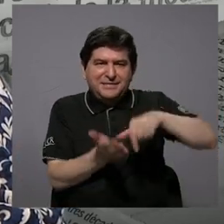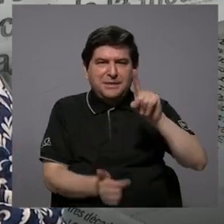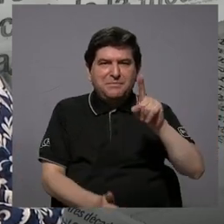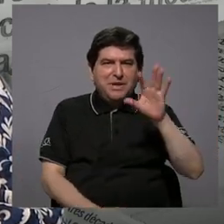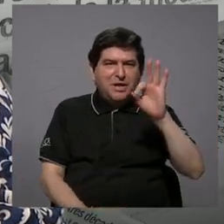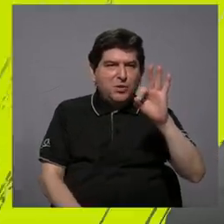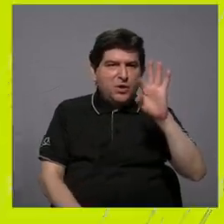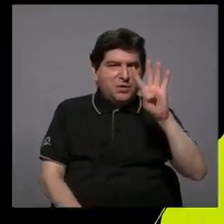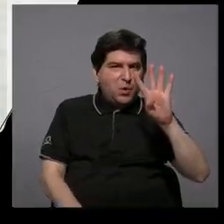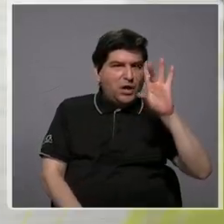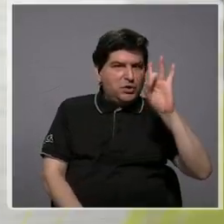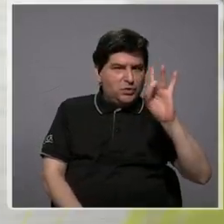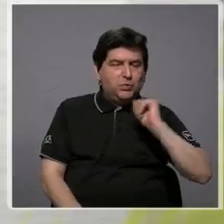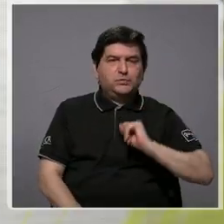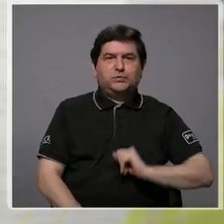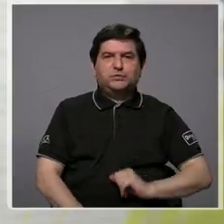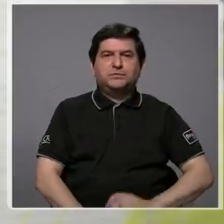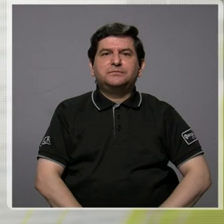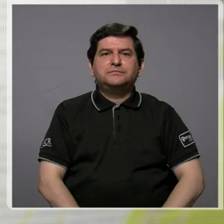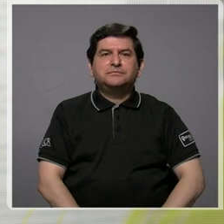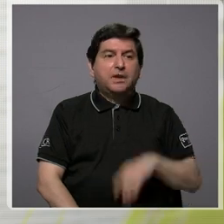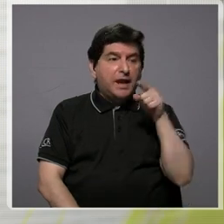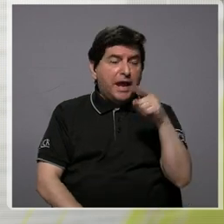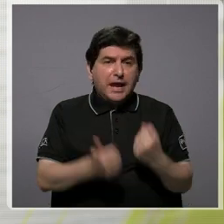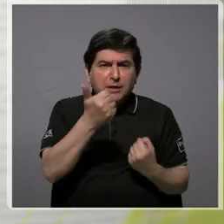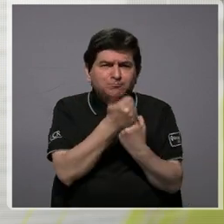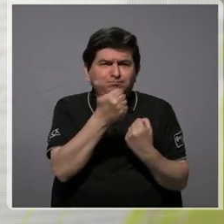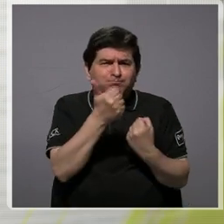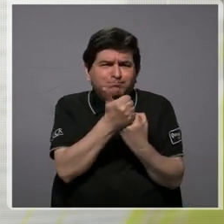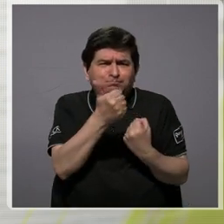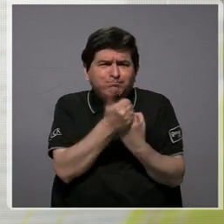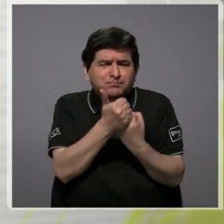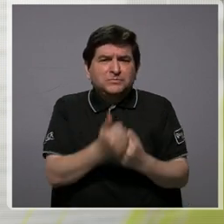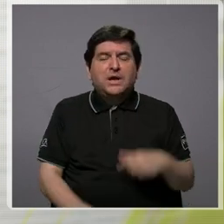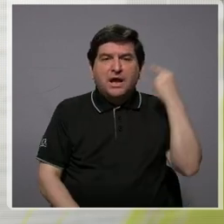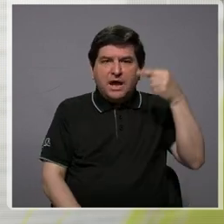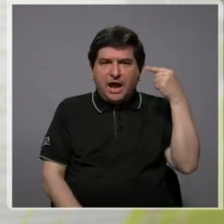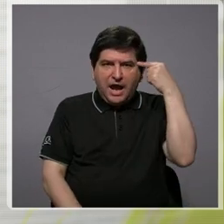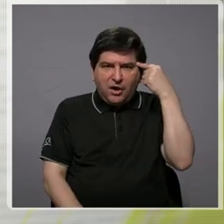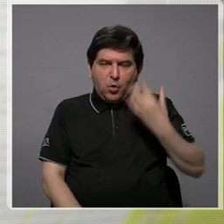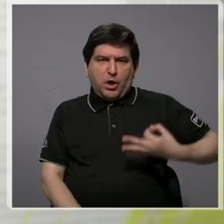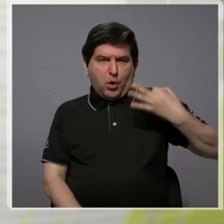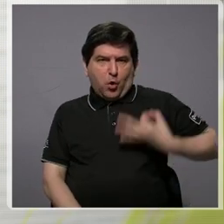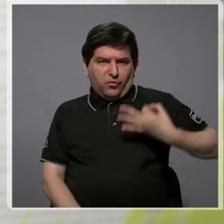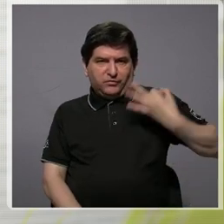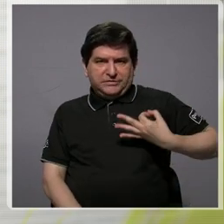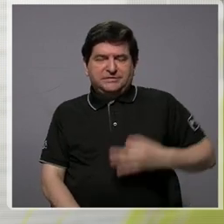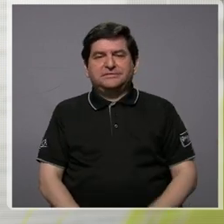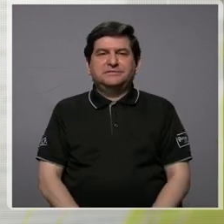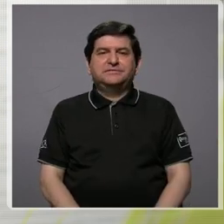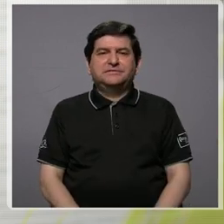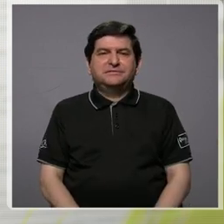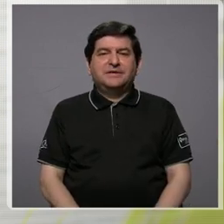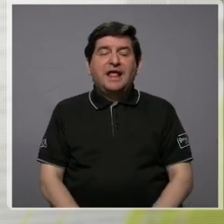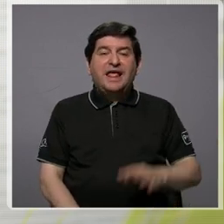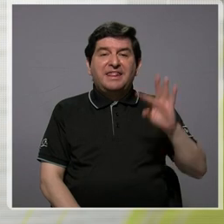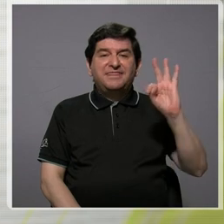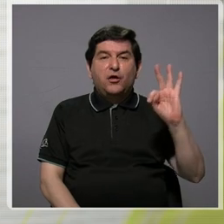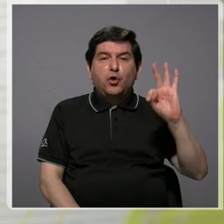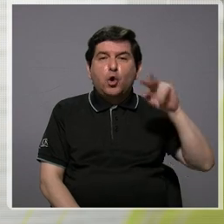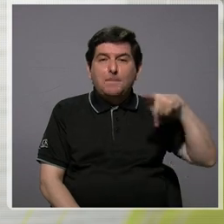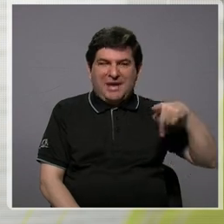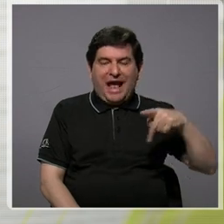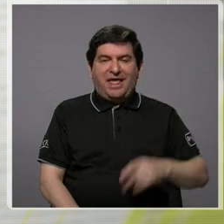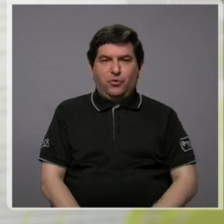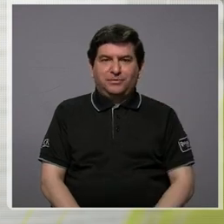1948, él apoyó muchísimo al gobierno oficialista, a Don Teodoro Picado,